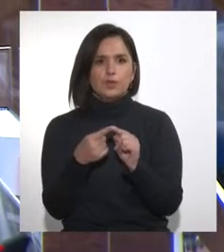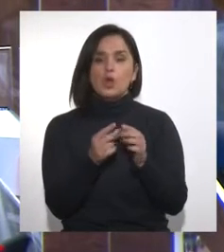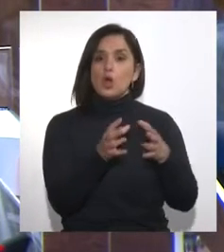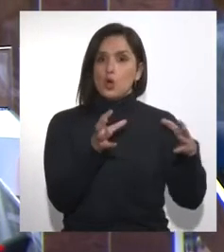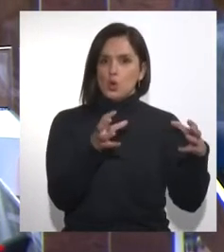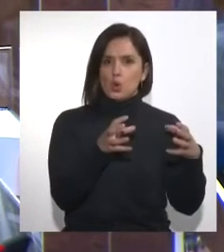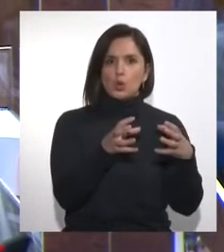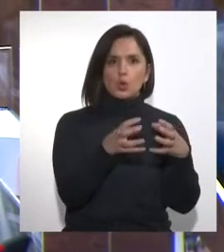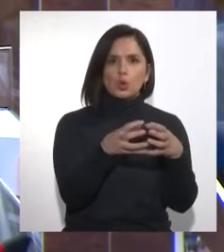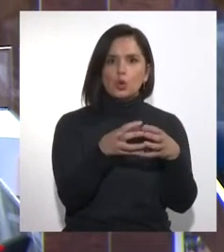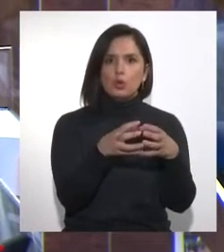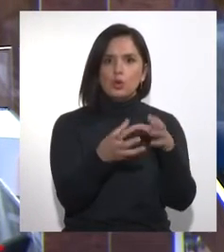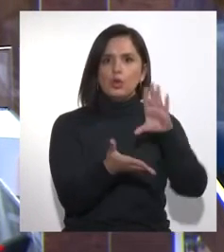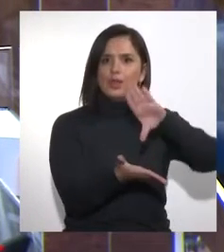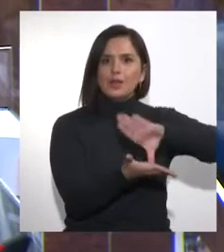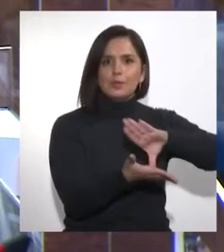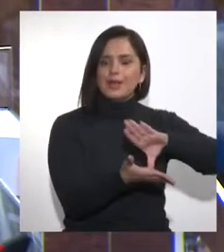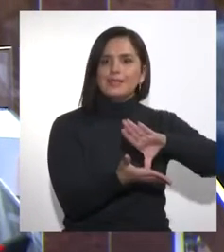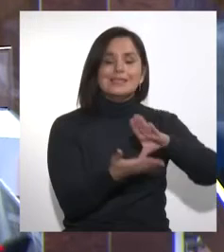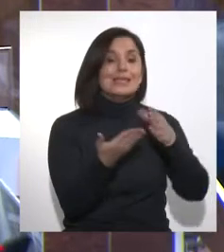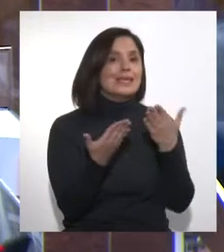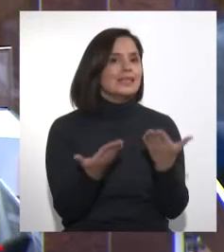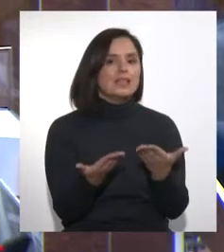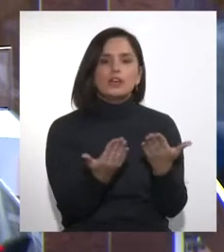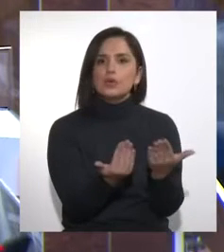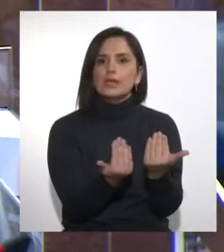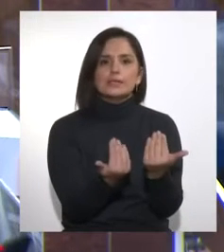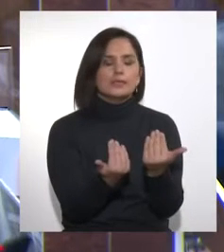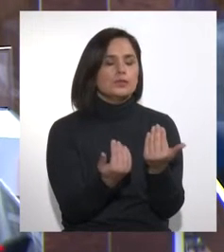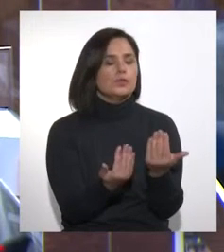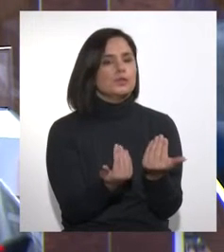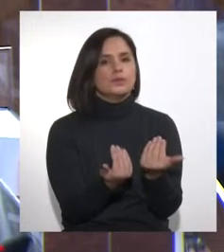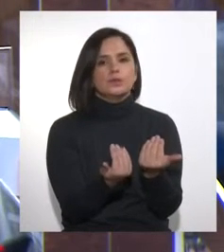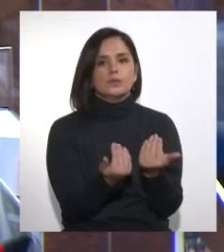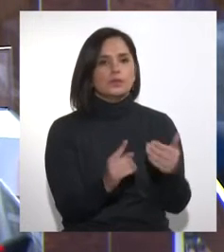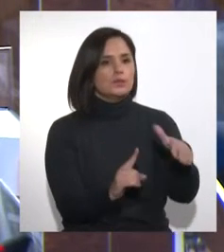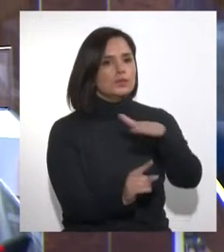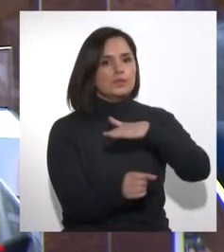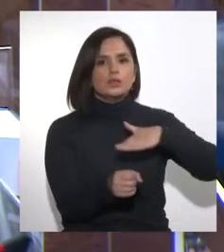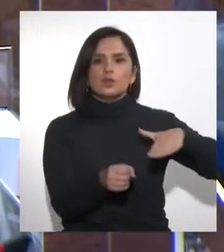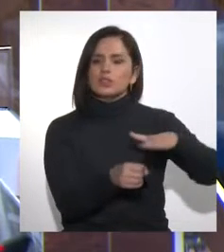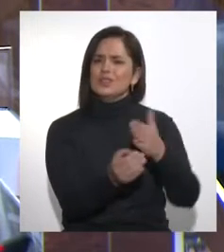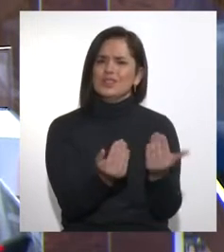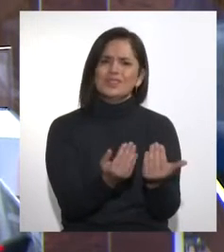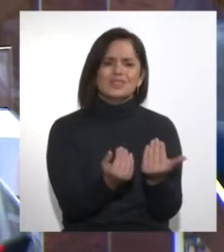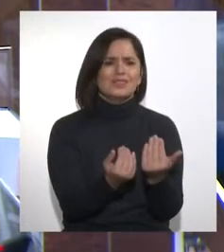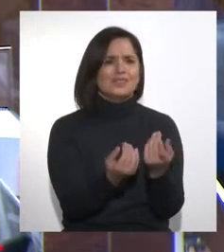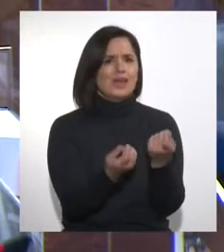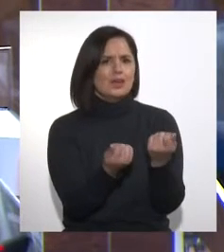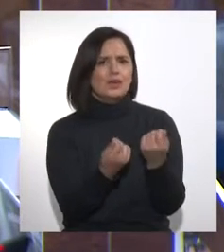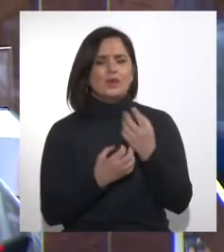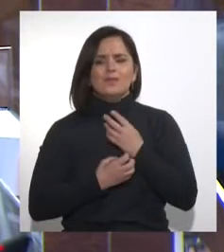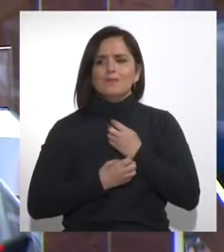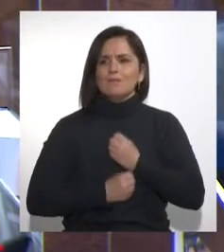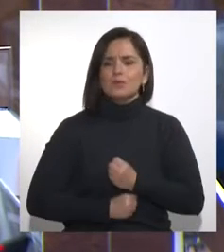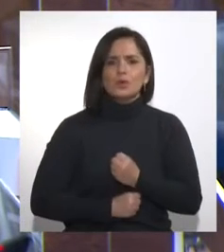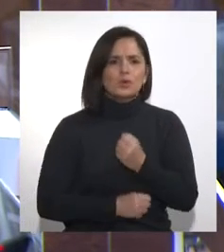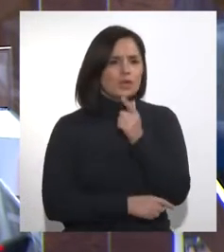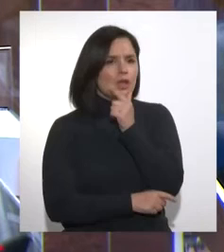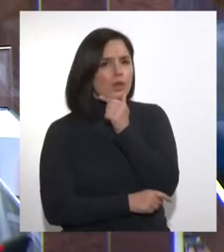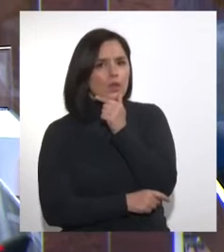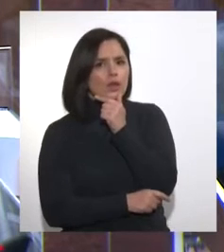país se encuentra en un estado de necesidad dramática, carencias económicas y sociales serias, angustia e incertidumbre.